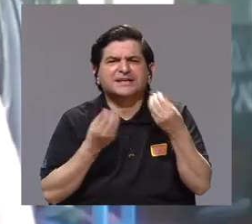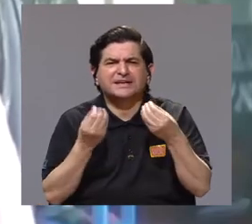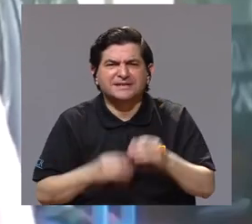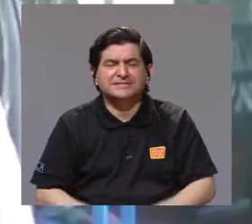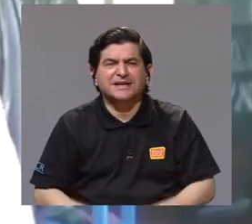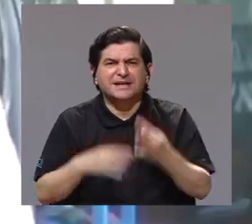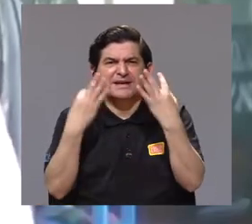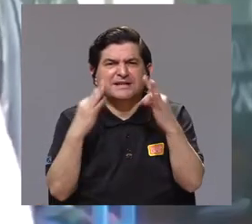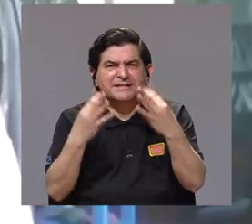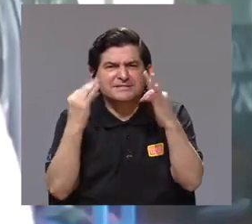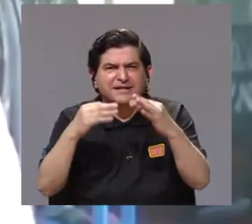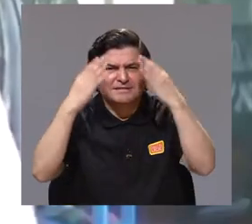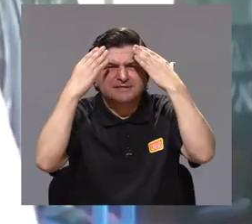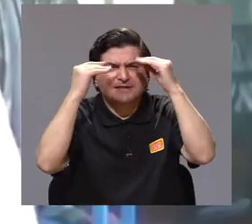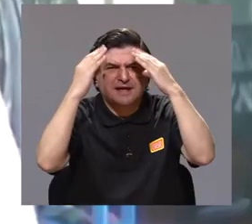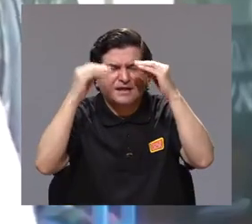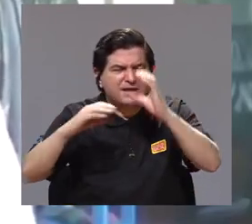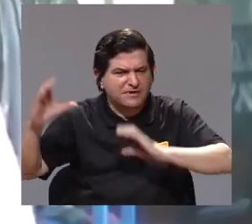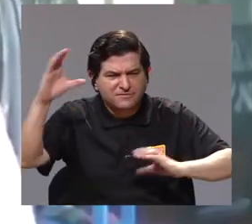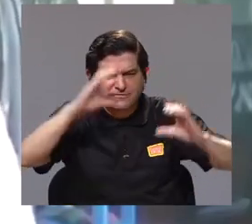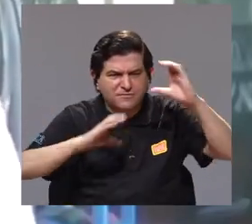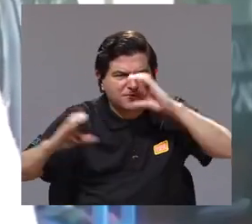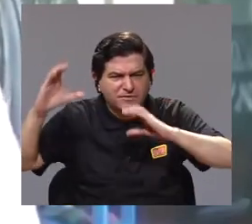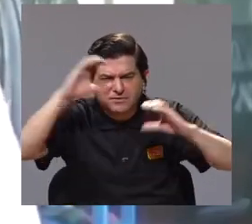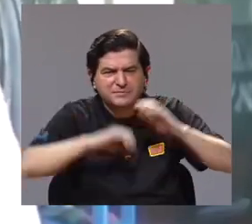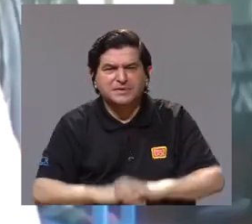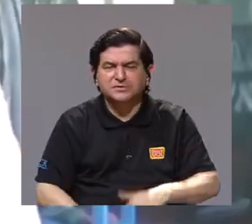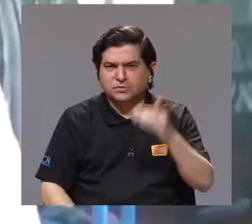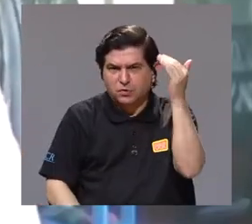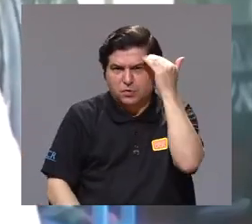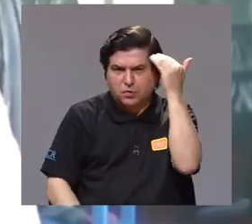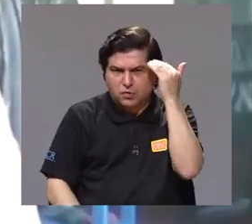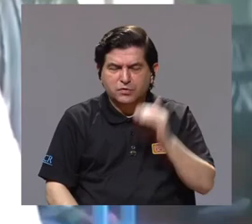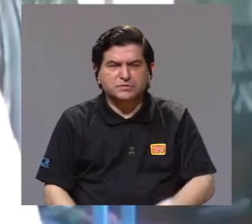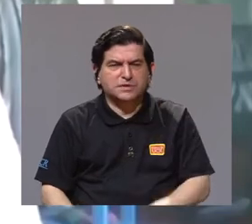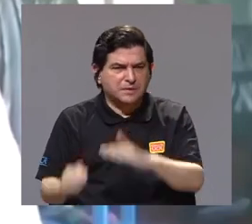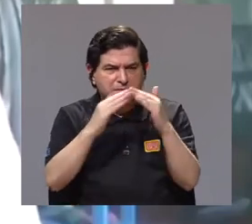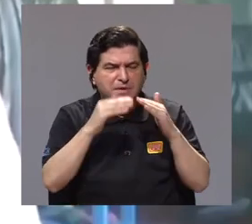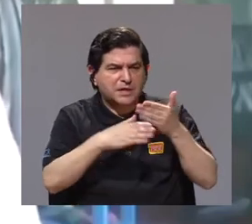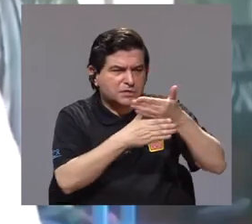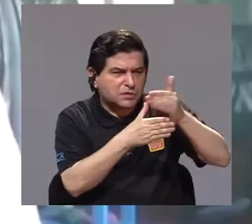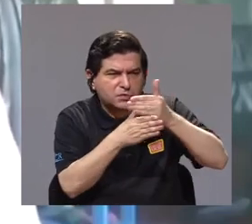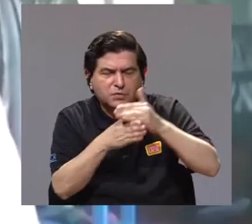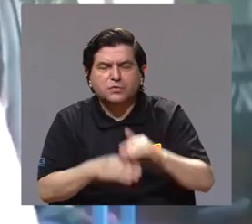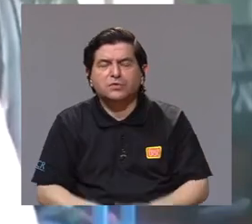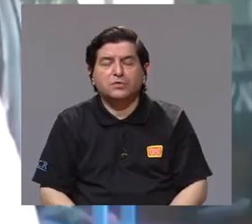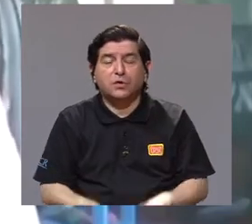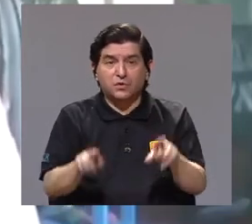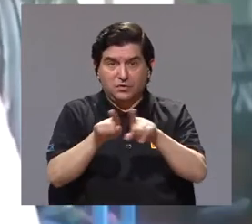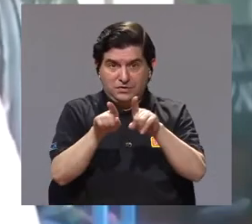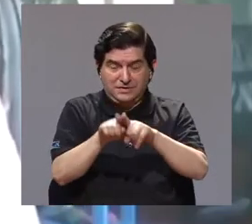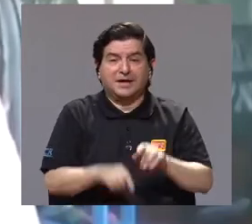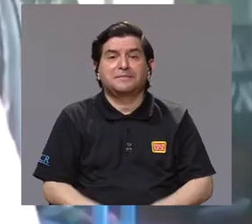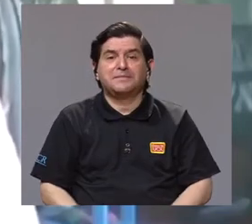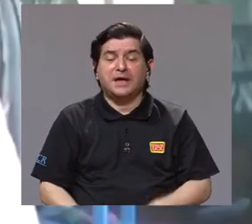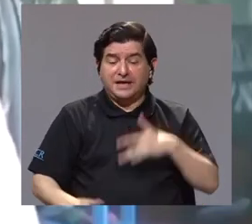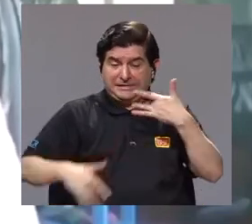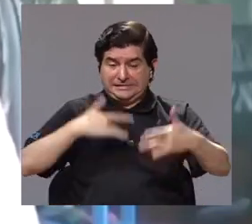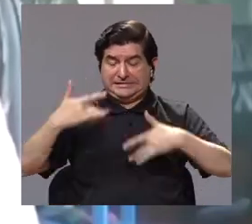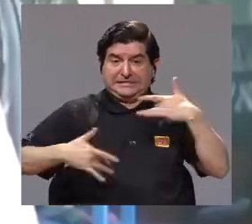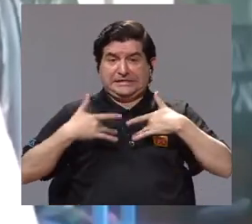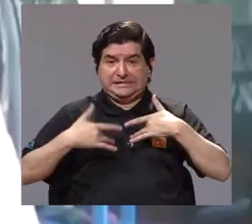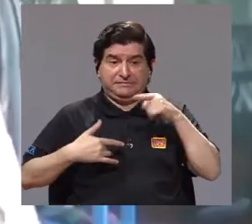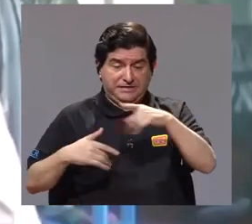hecho es eso, ¿verdad? Tratar de pasar la información científica, conocimiento a las comunidades, sensibilizar a las comunidades con